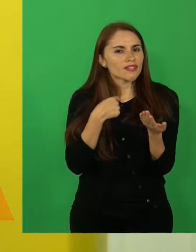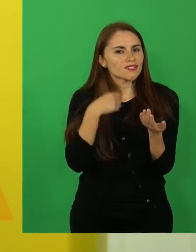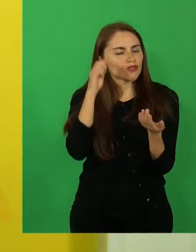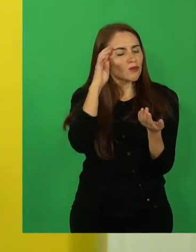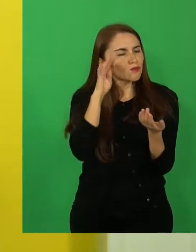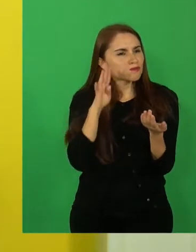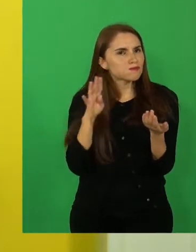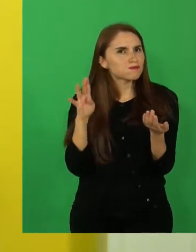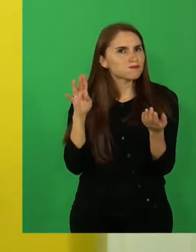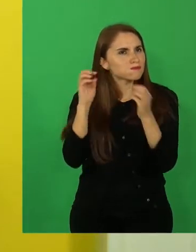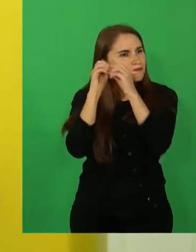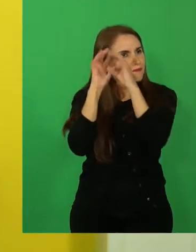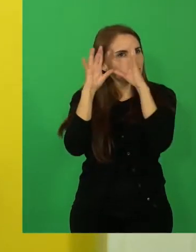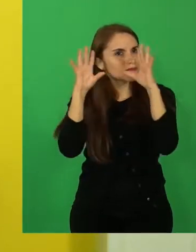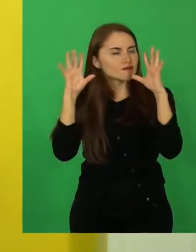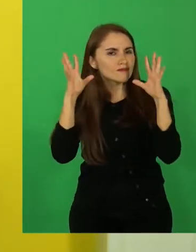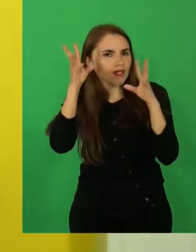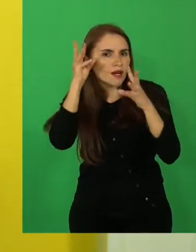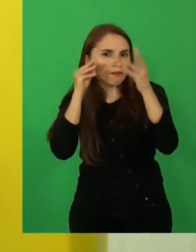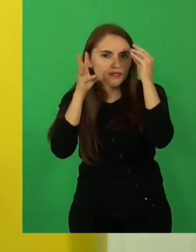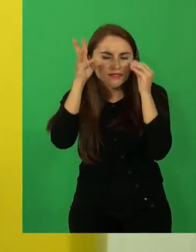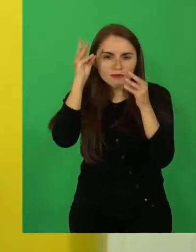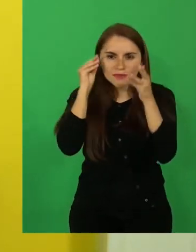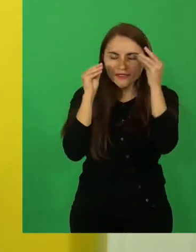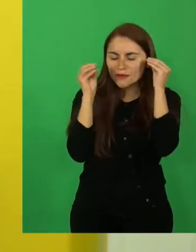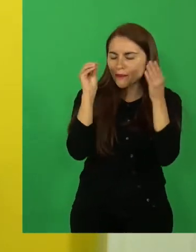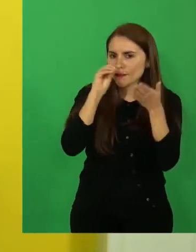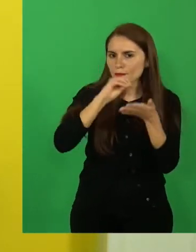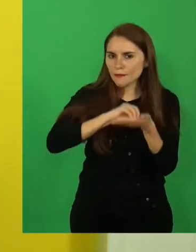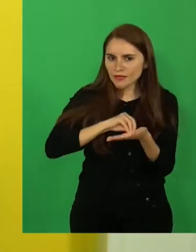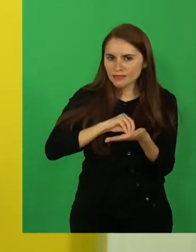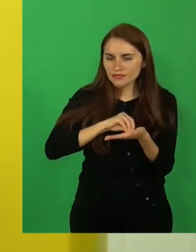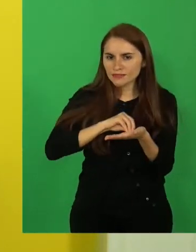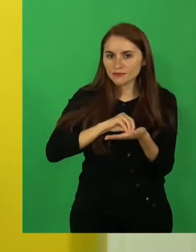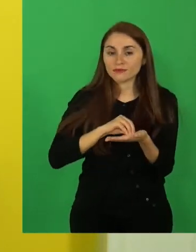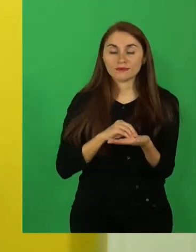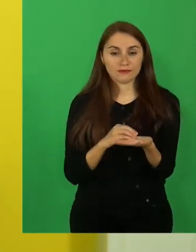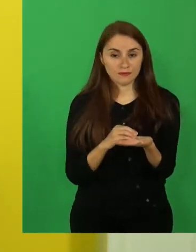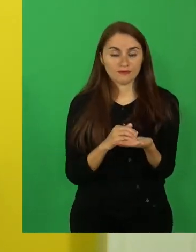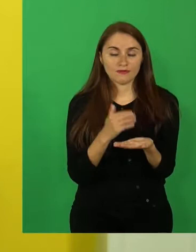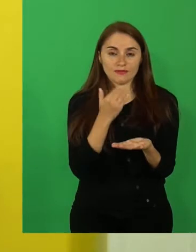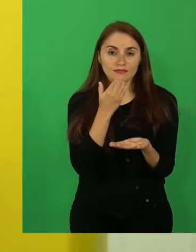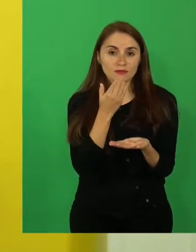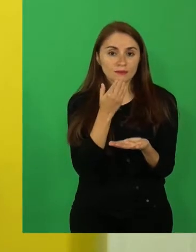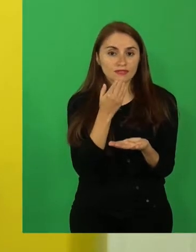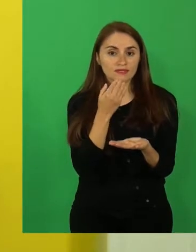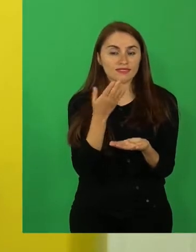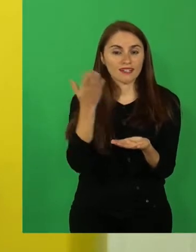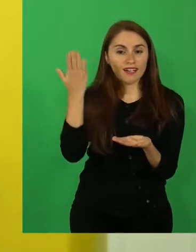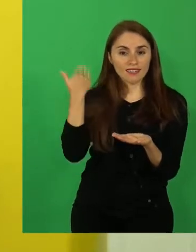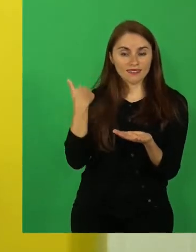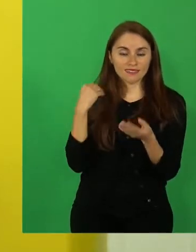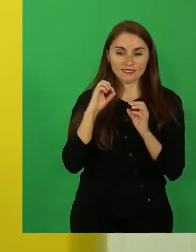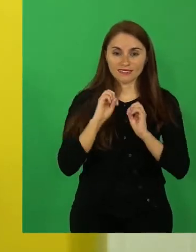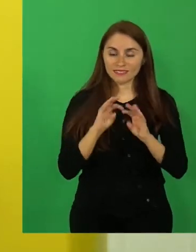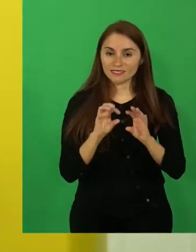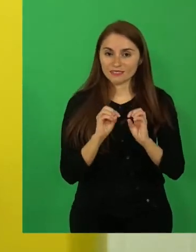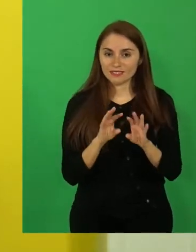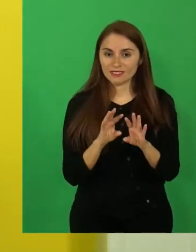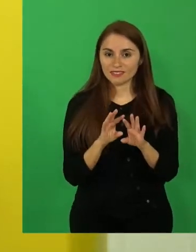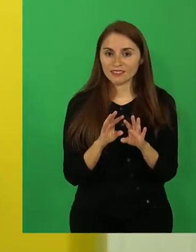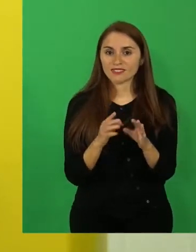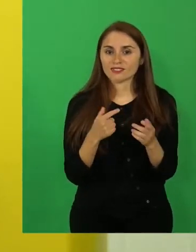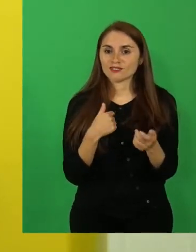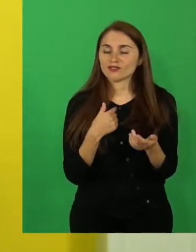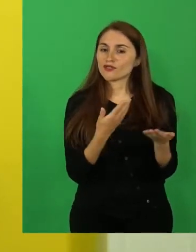conocimiento. Y, como lo dijimos en la clase anterior, ya que